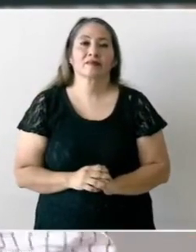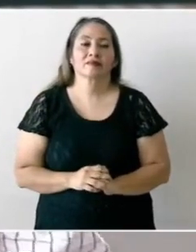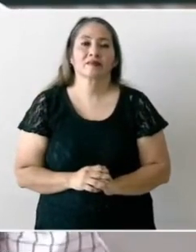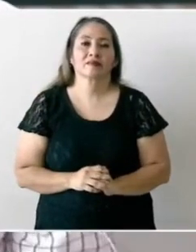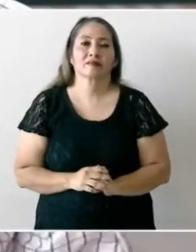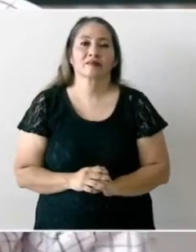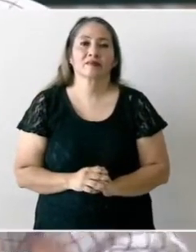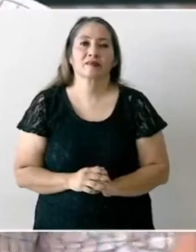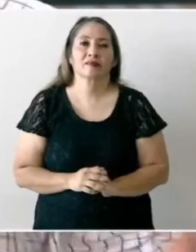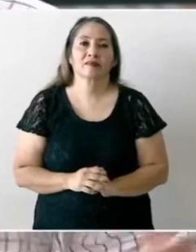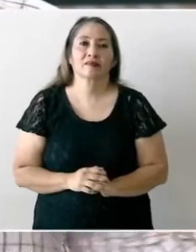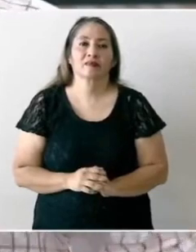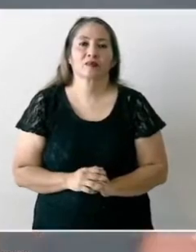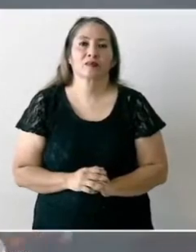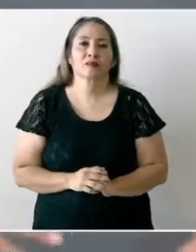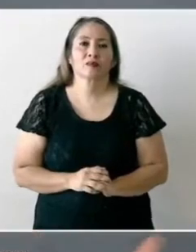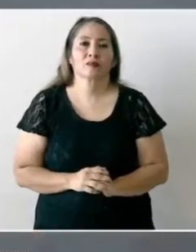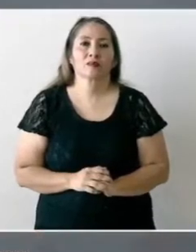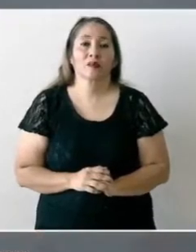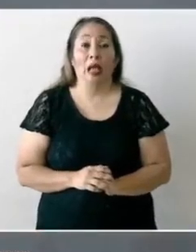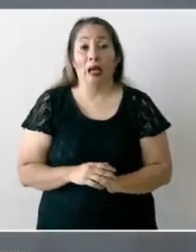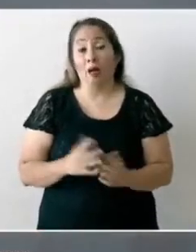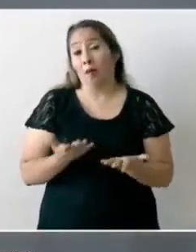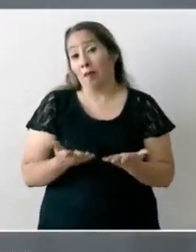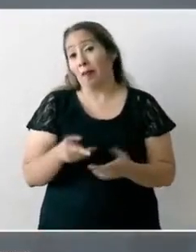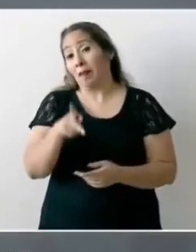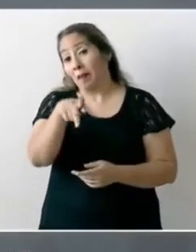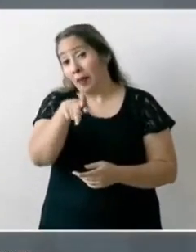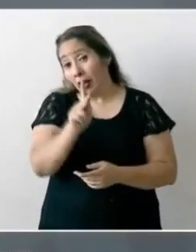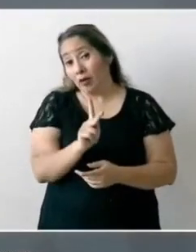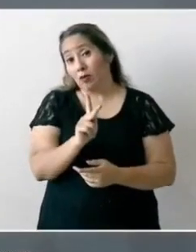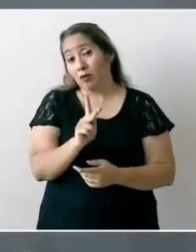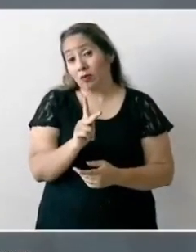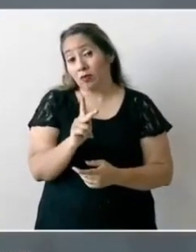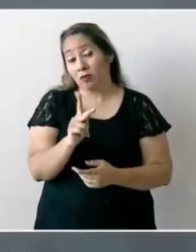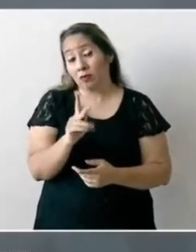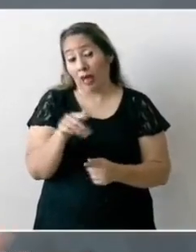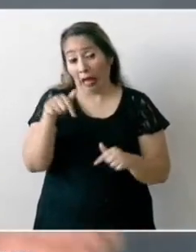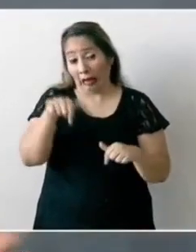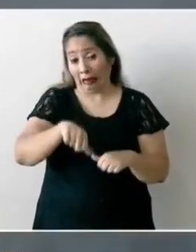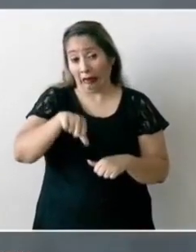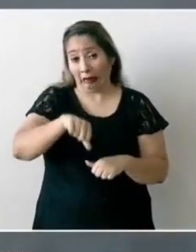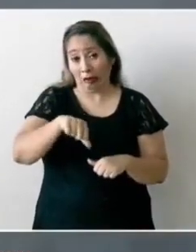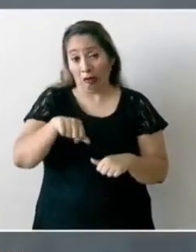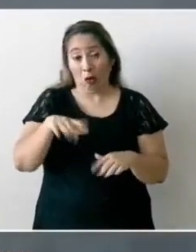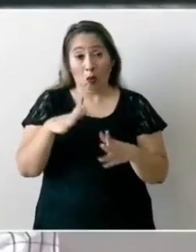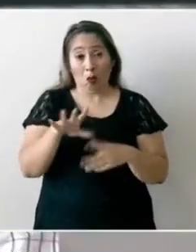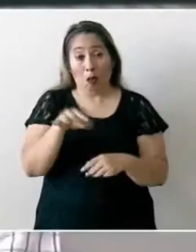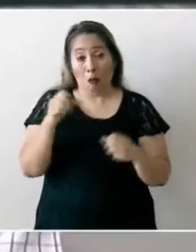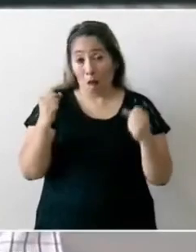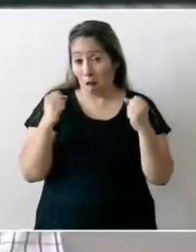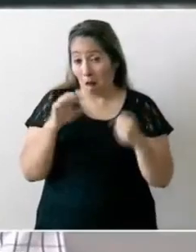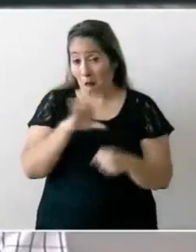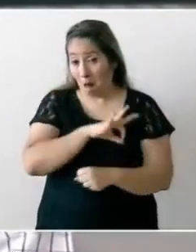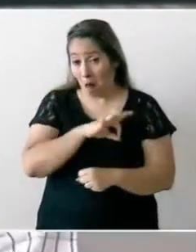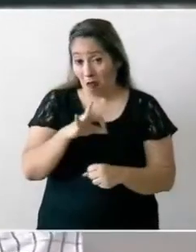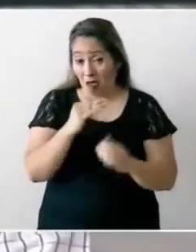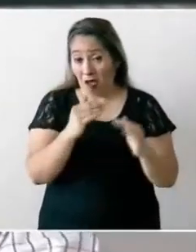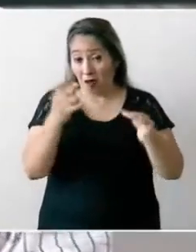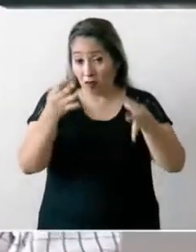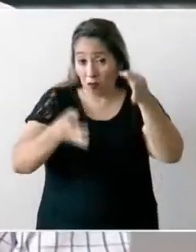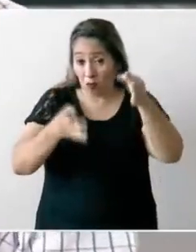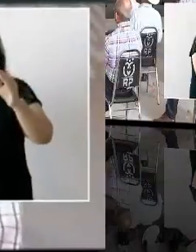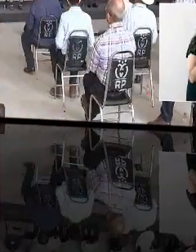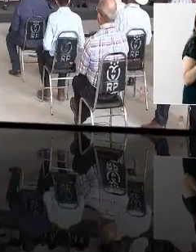Si tuviésemos un Poder Judicial confiable, yo diría no hay problema.